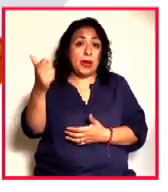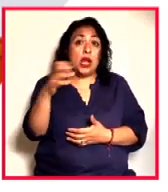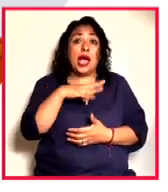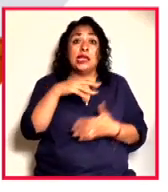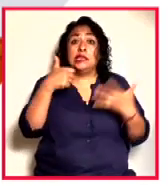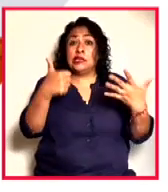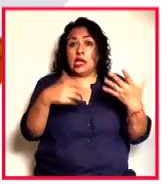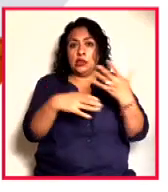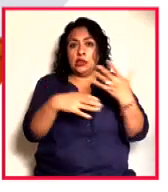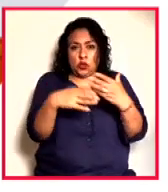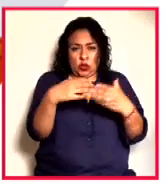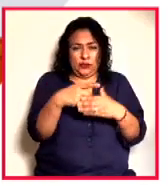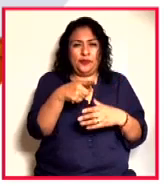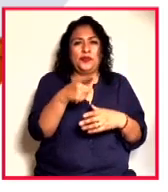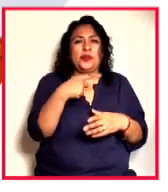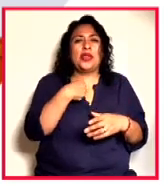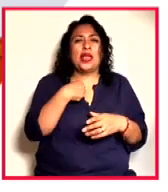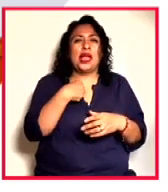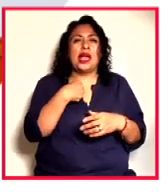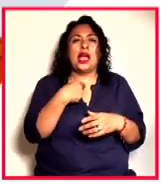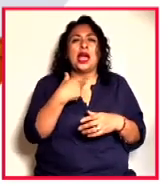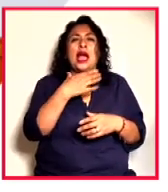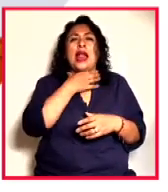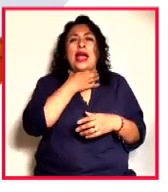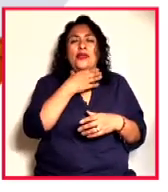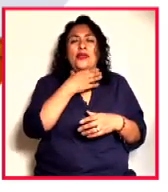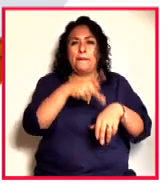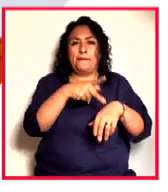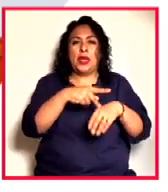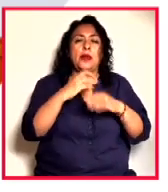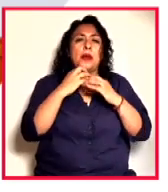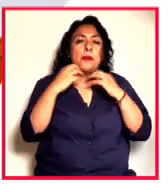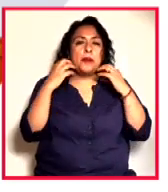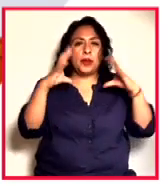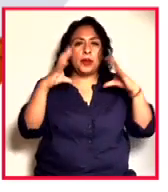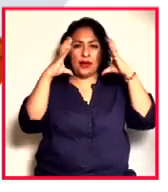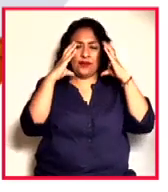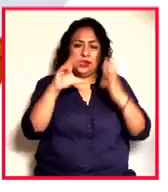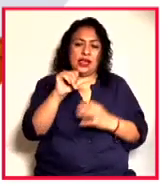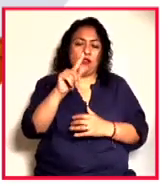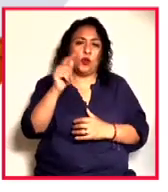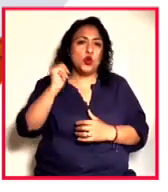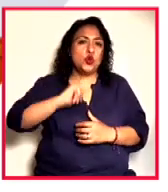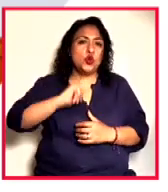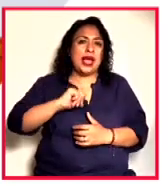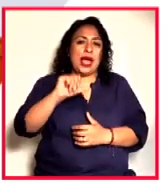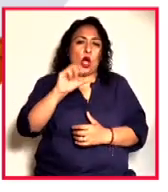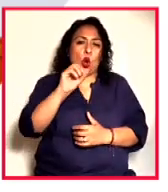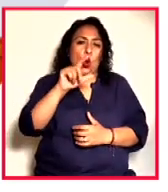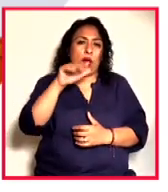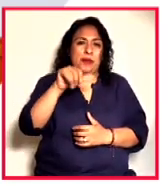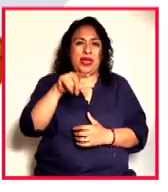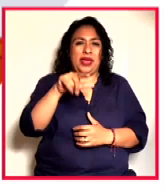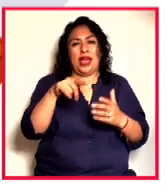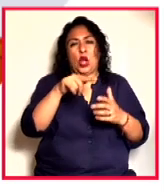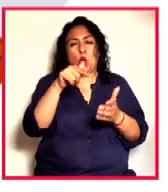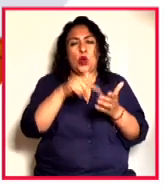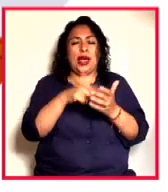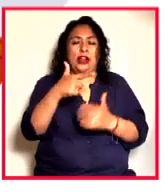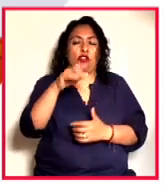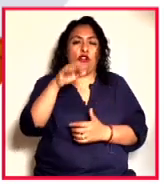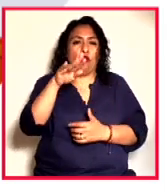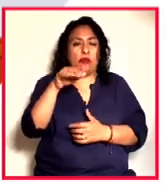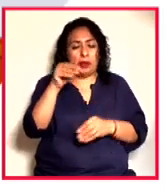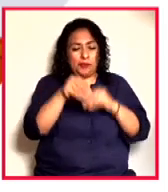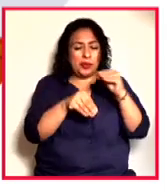entre ellas un hacha de garganta elaborada en roca, y una cabeza antropomorfa de estilo Olmeca de la zona del Golfo de México, que habría sido elaborada durante el